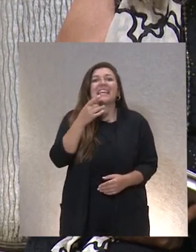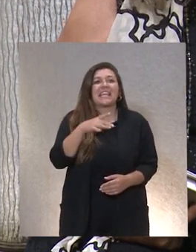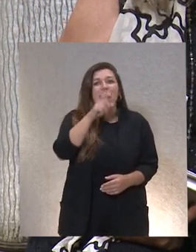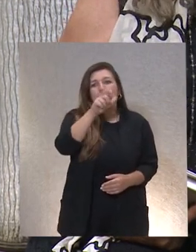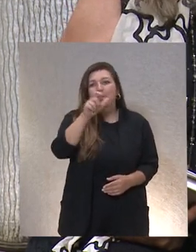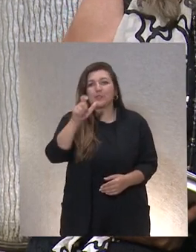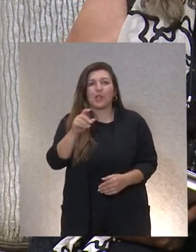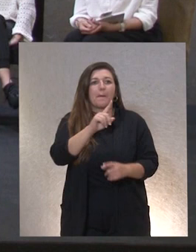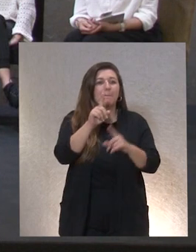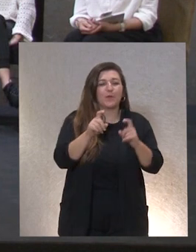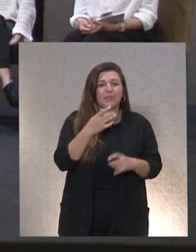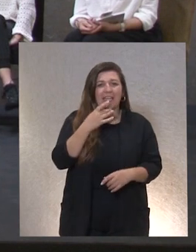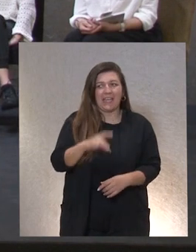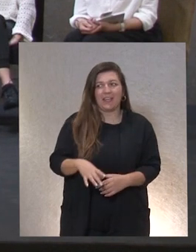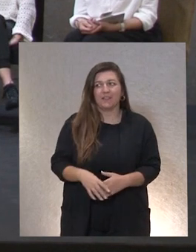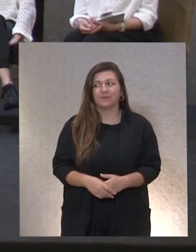esa pregunta